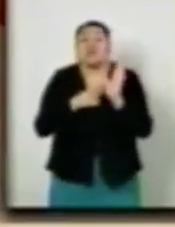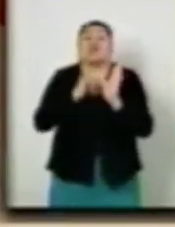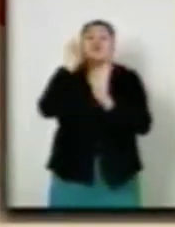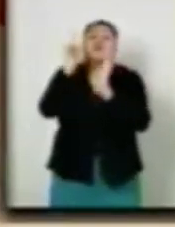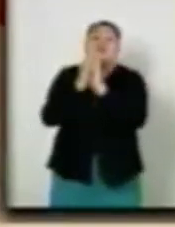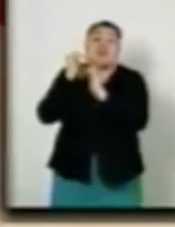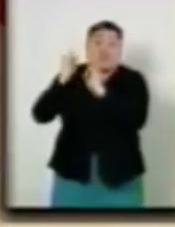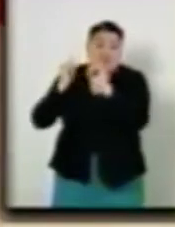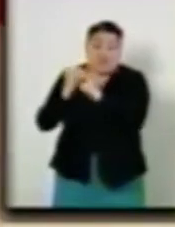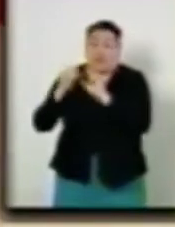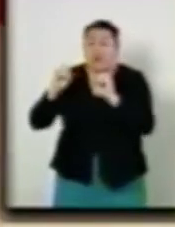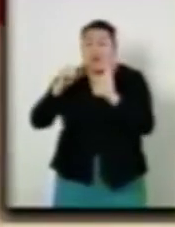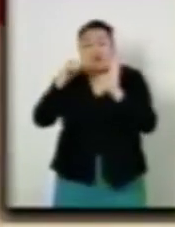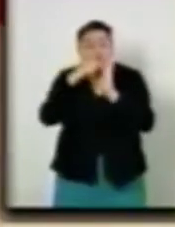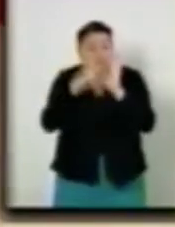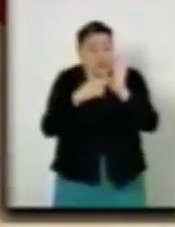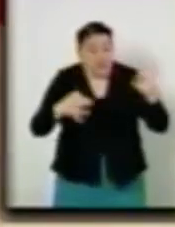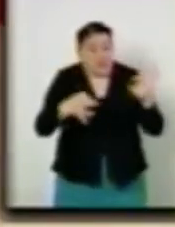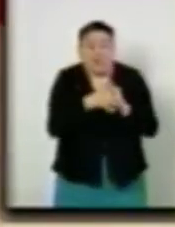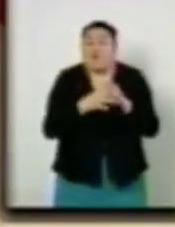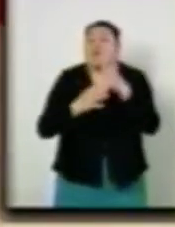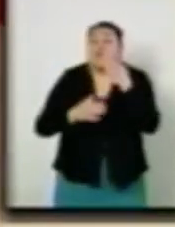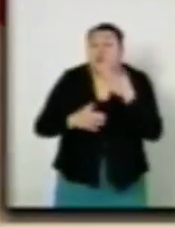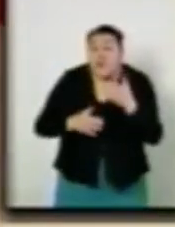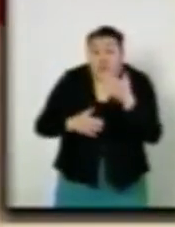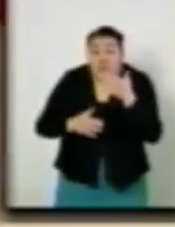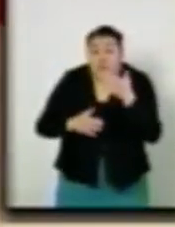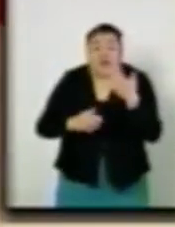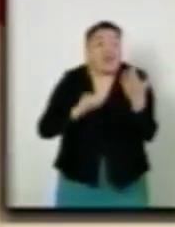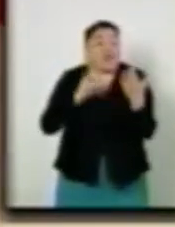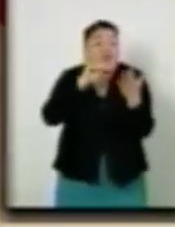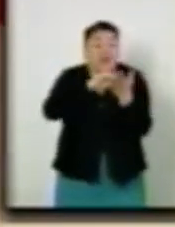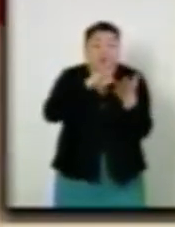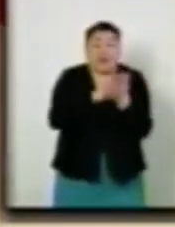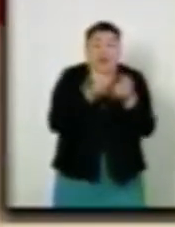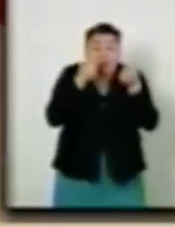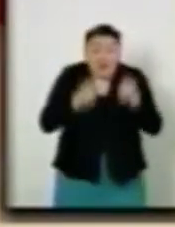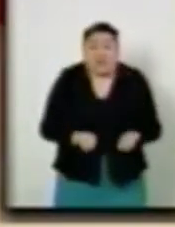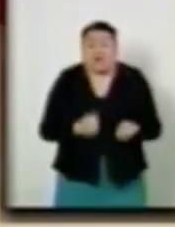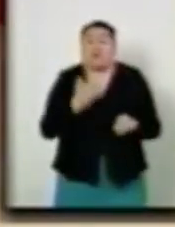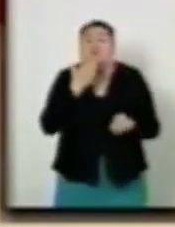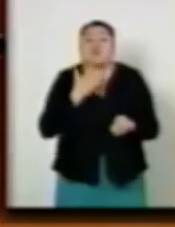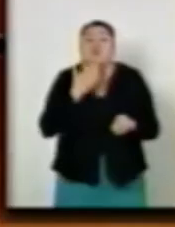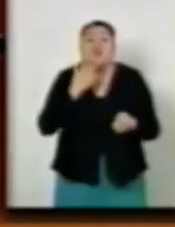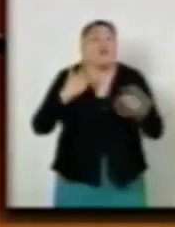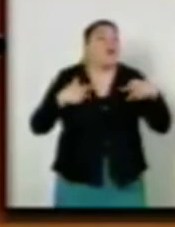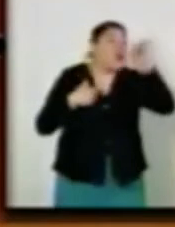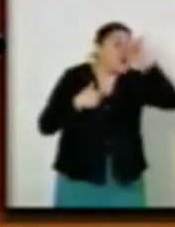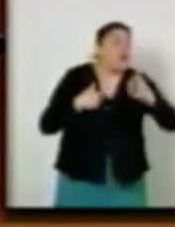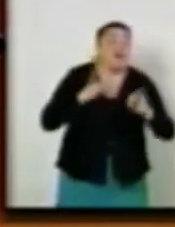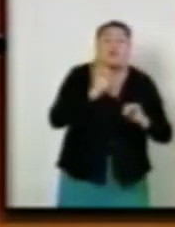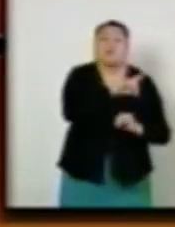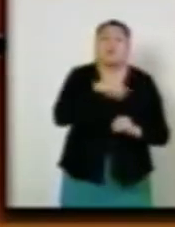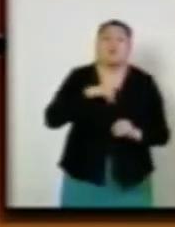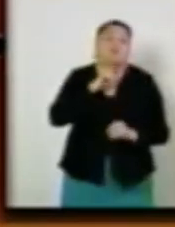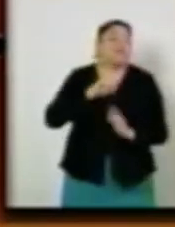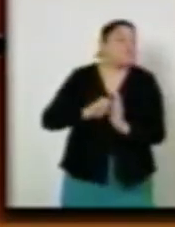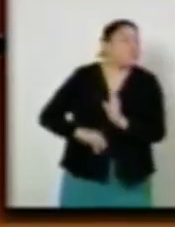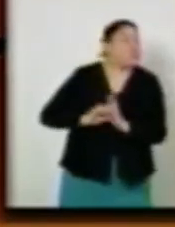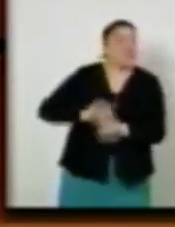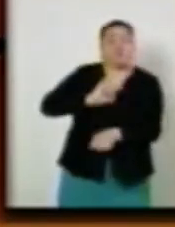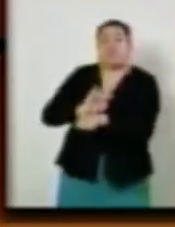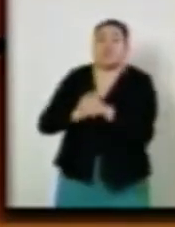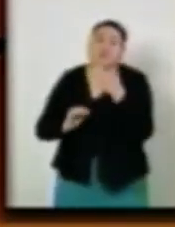ley reglamentaria, con lo cual se establece un marco ambiguo y propicio para la omisión. Deberíamos considerar